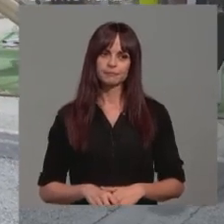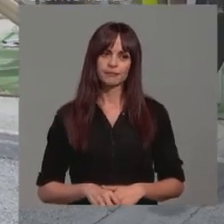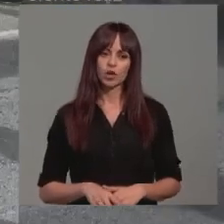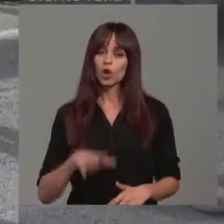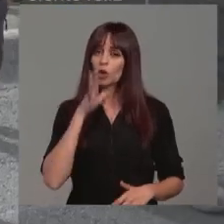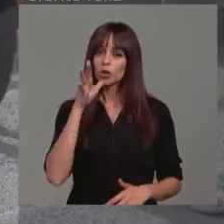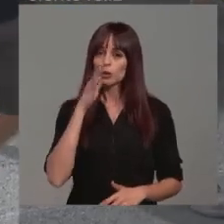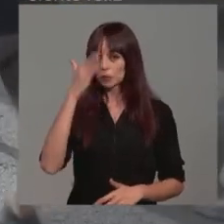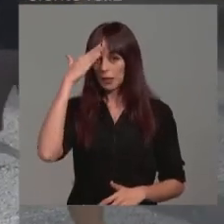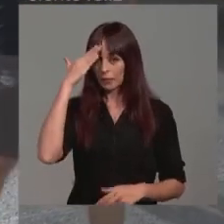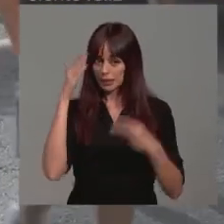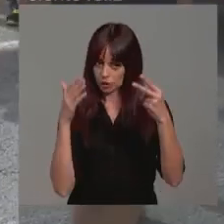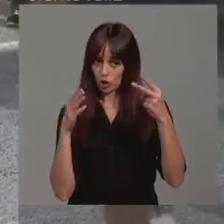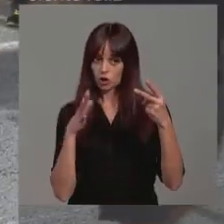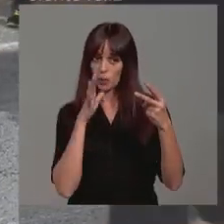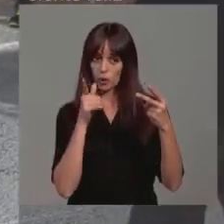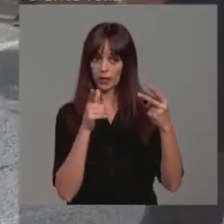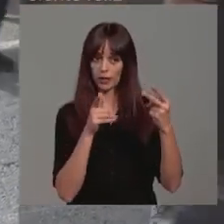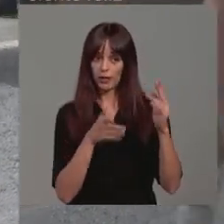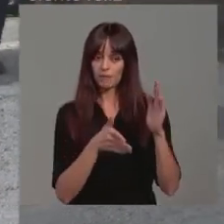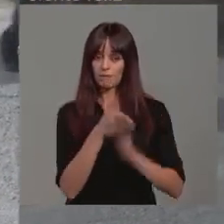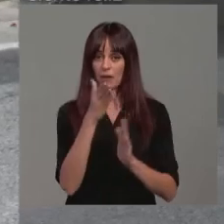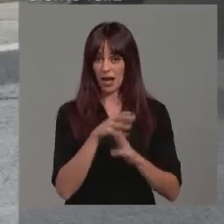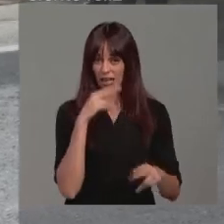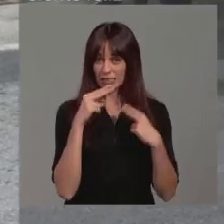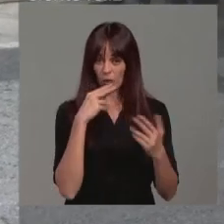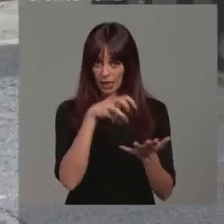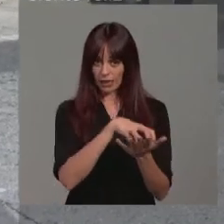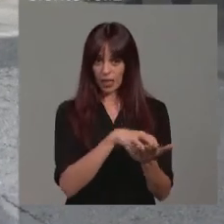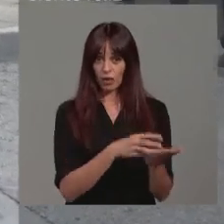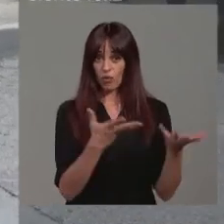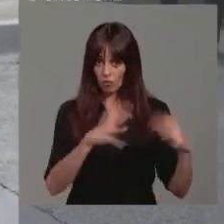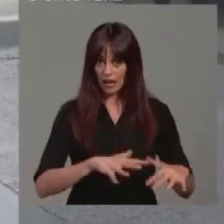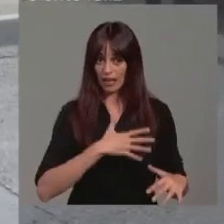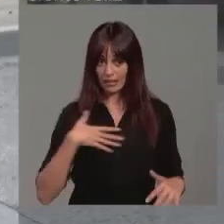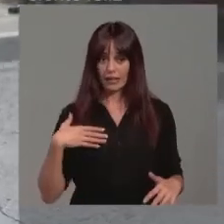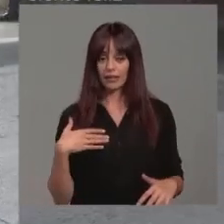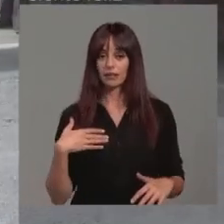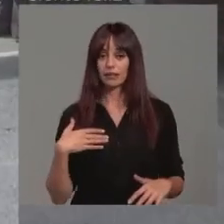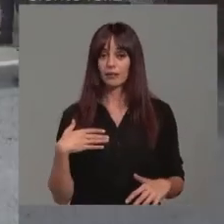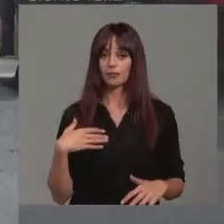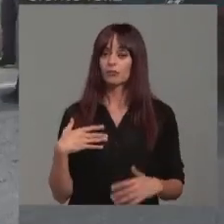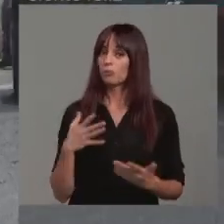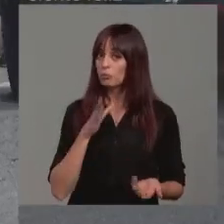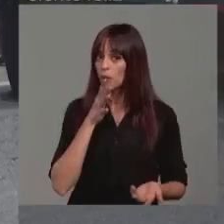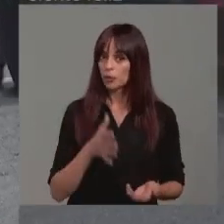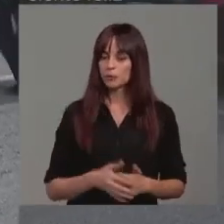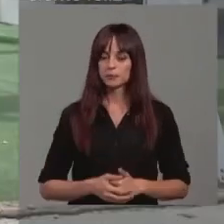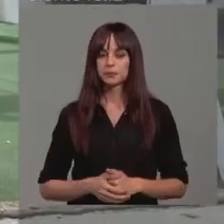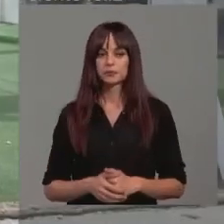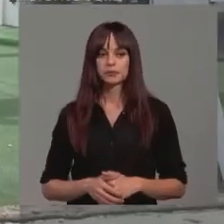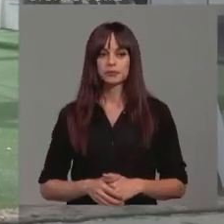motivos por los que se retira o se tira la confesión en un restaurante, pues lo han retirado y lo van a tirar, es básicamente